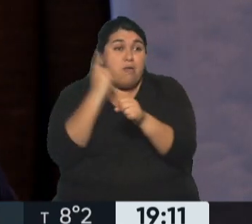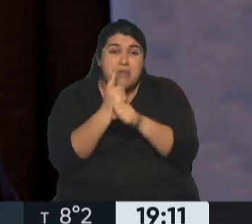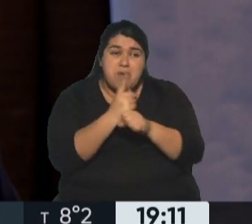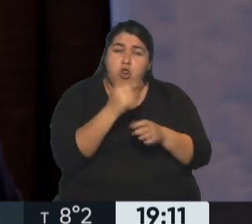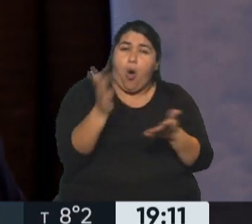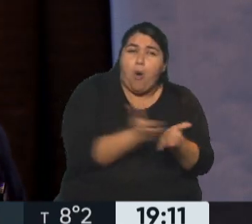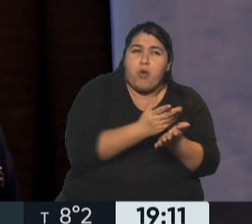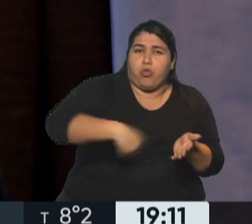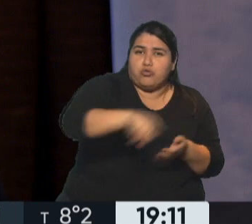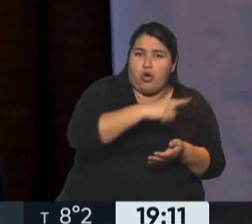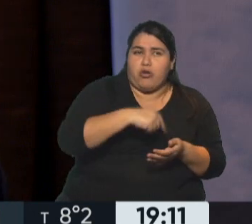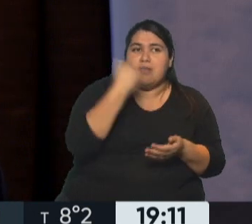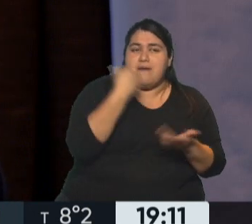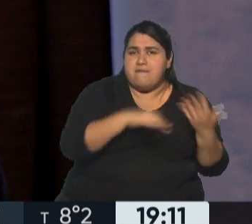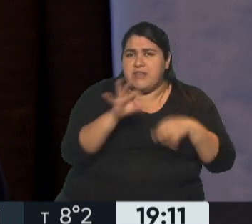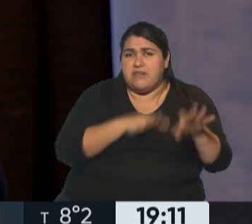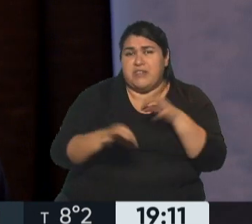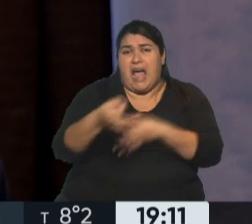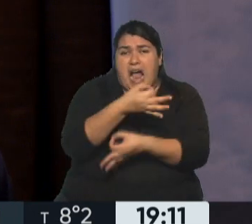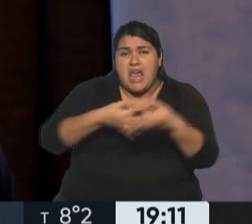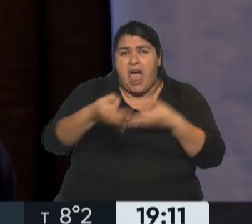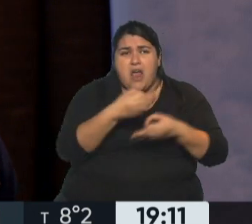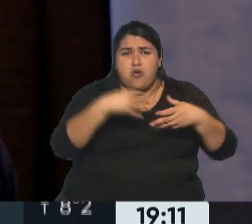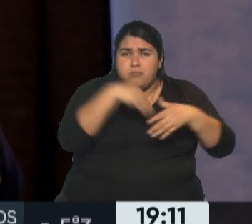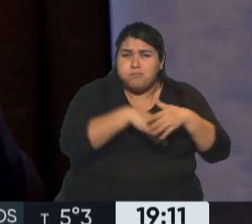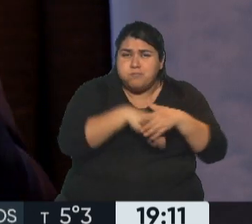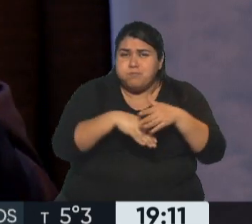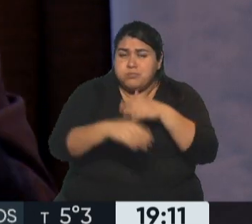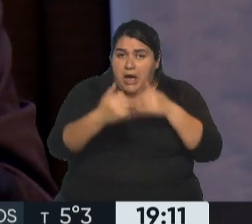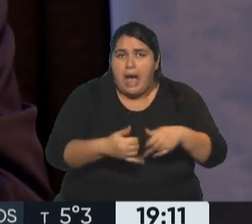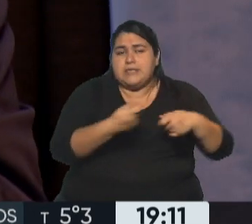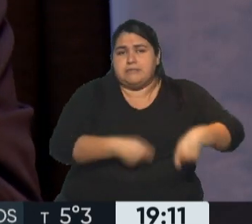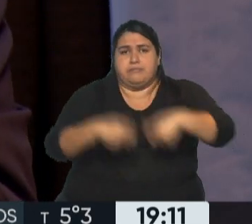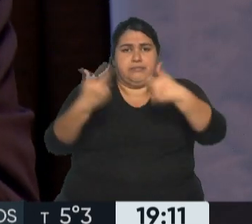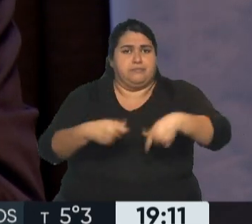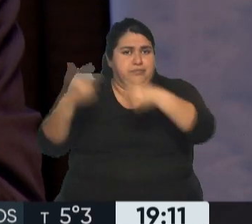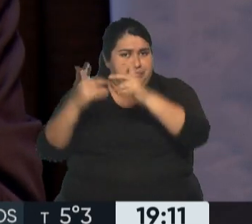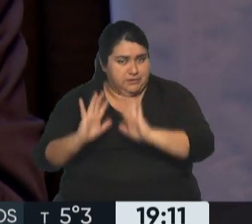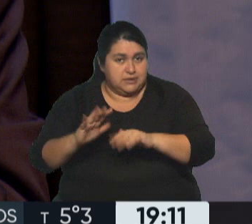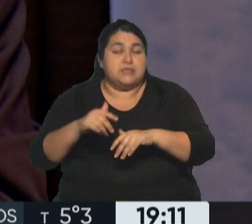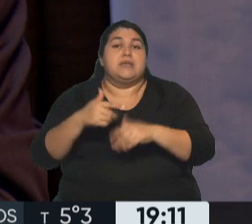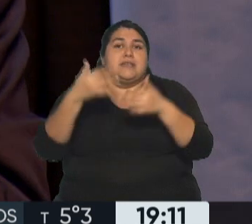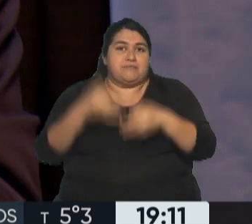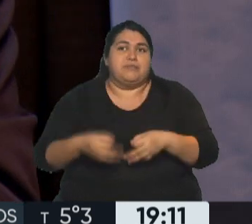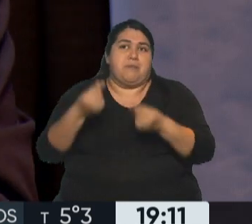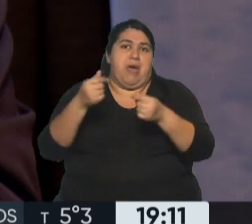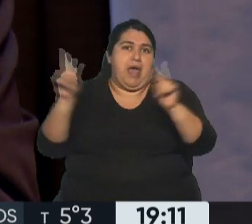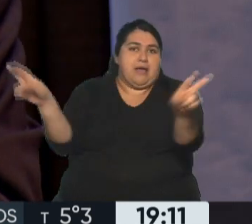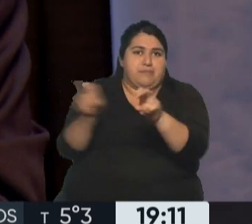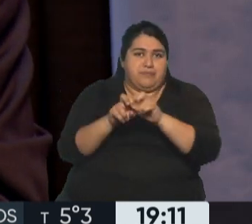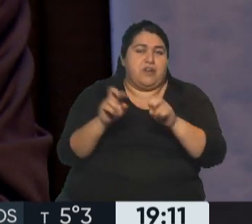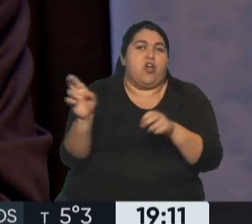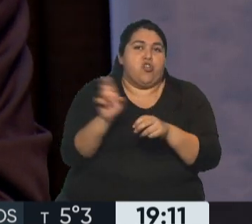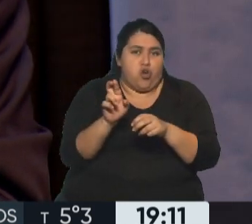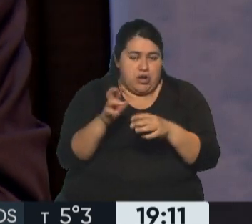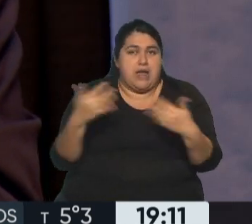todos los granos que tienen almacenados y los exportadores los conviertan en divisas. Hay que buscar